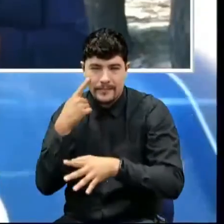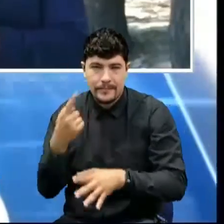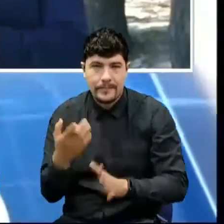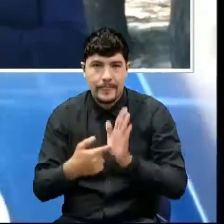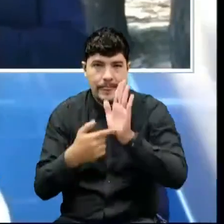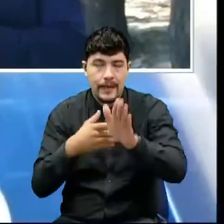estamos informando.